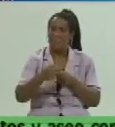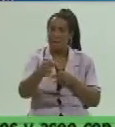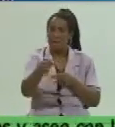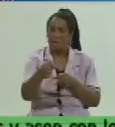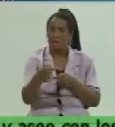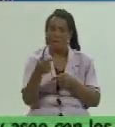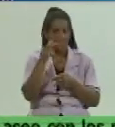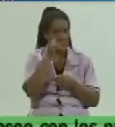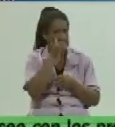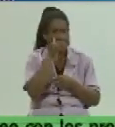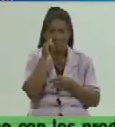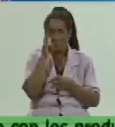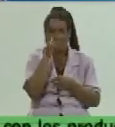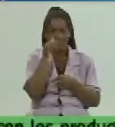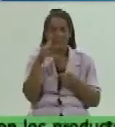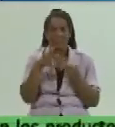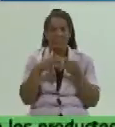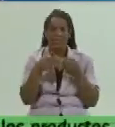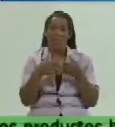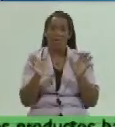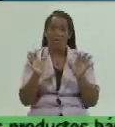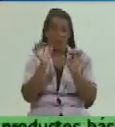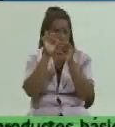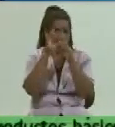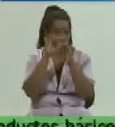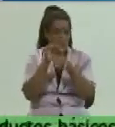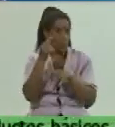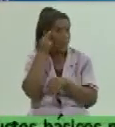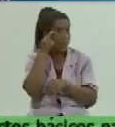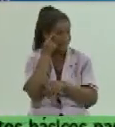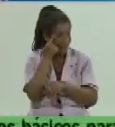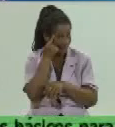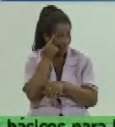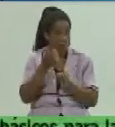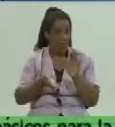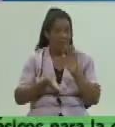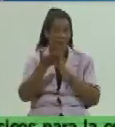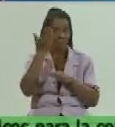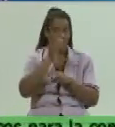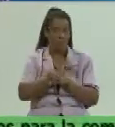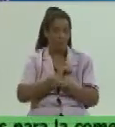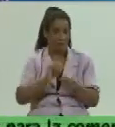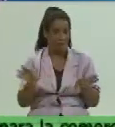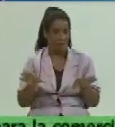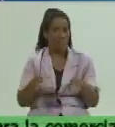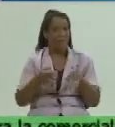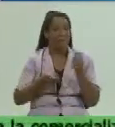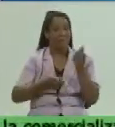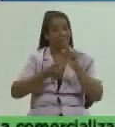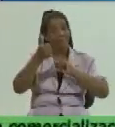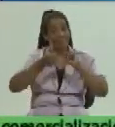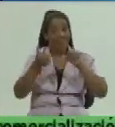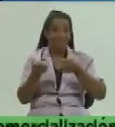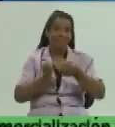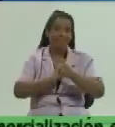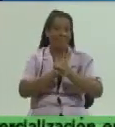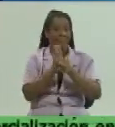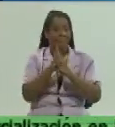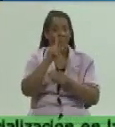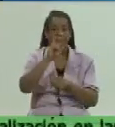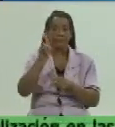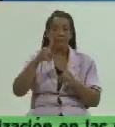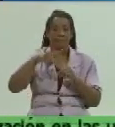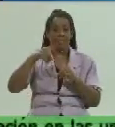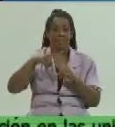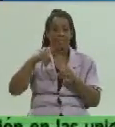-Bardón que estuvo allí en la inauguración de ese laboratorio. Así que atentos, alto y claro, a propósito del comportamiento de la COVID-19 en las Tunas. Sí,